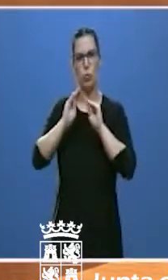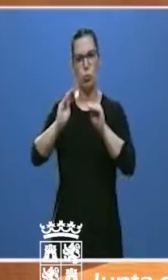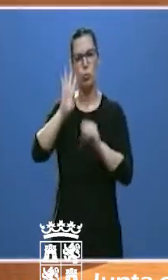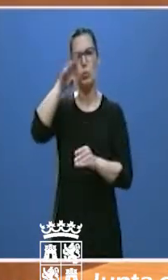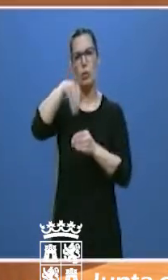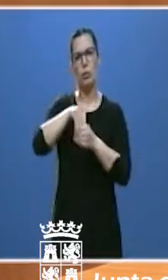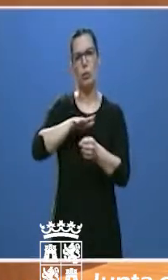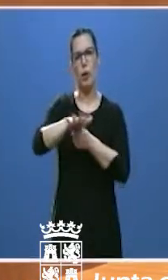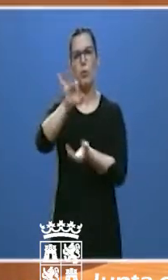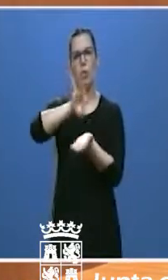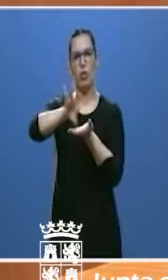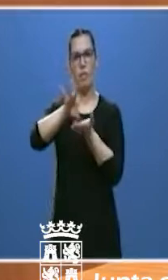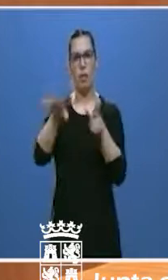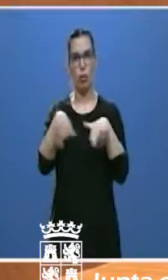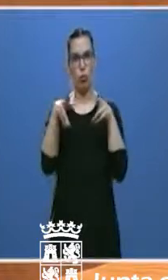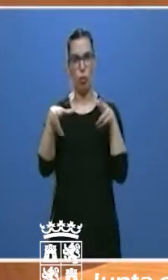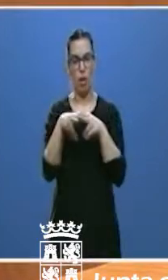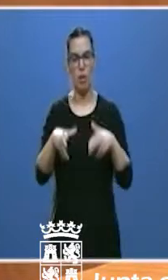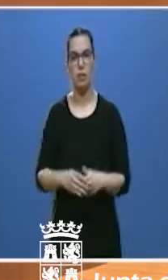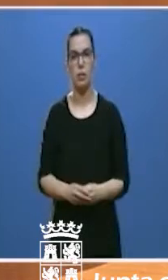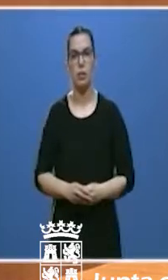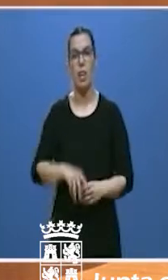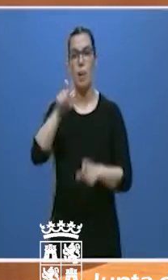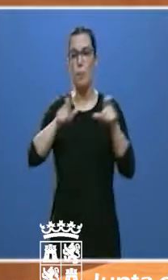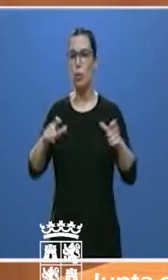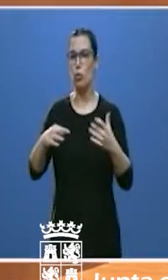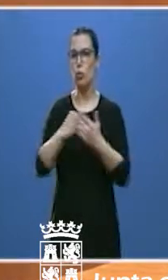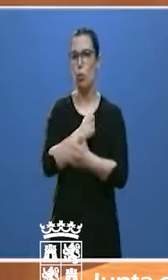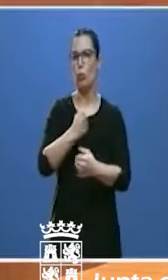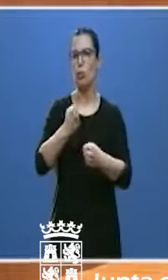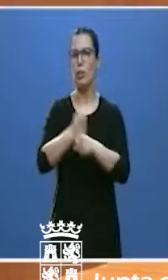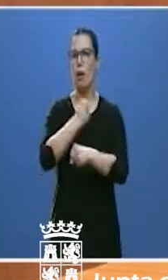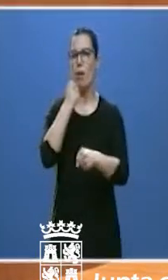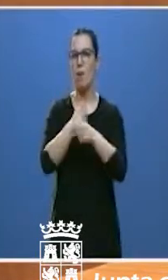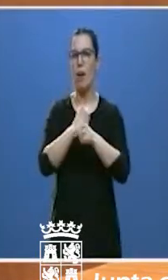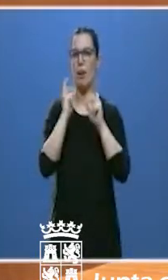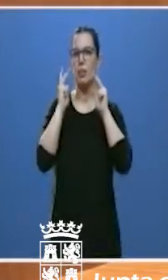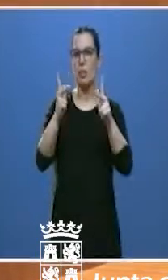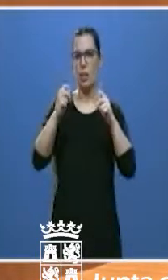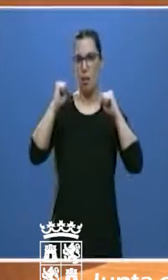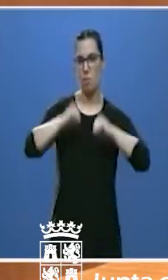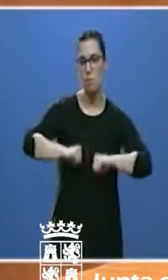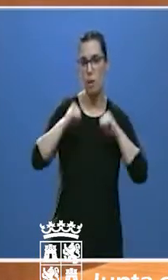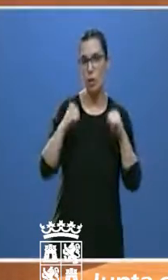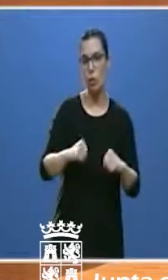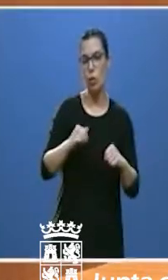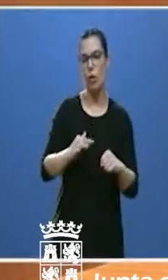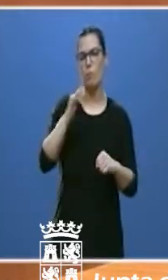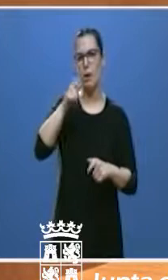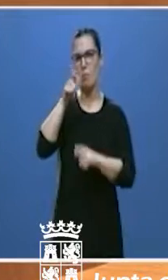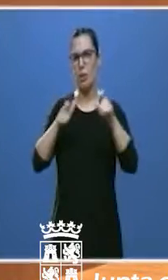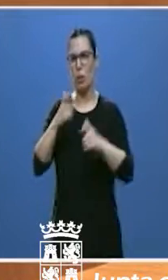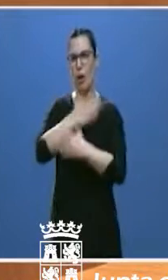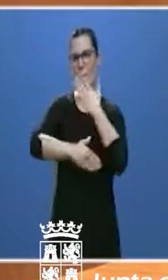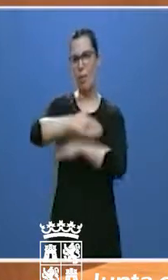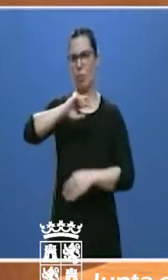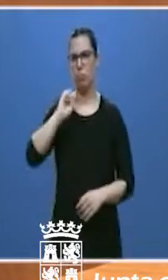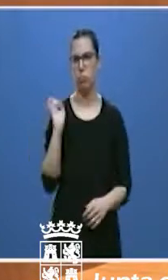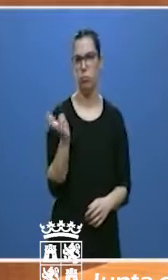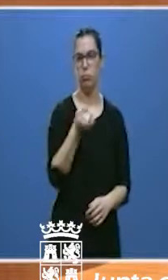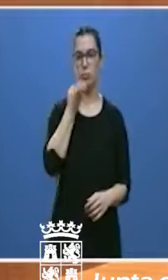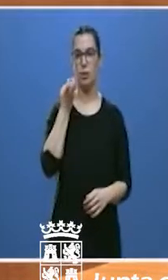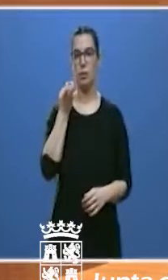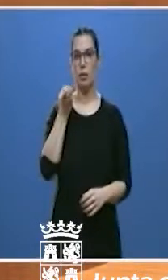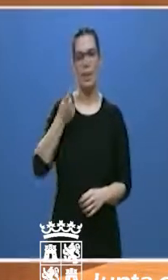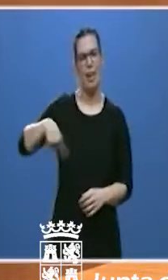servicios sociales. A todo el personal de las residencias de mayores y de personas con capacidades diferentes que tanto